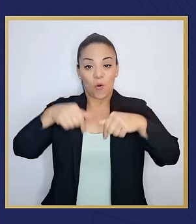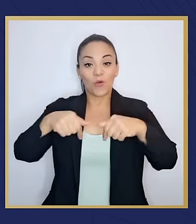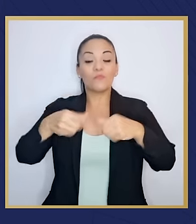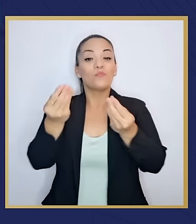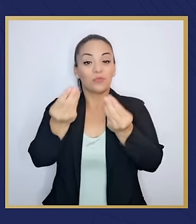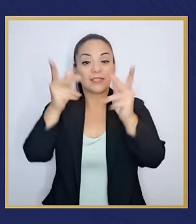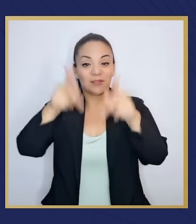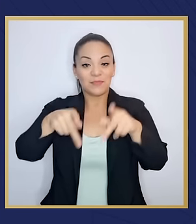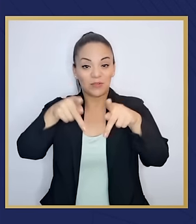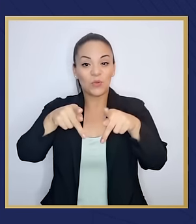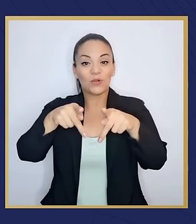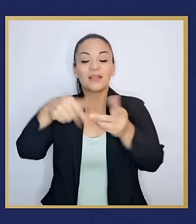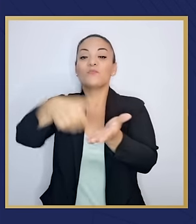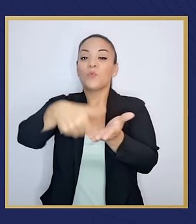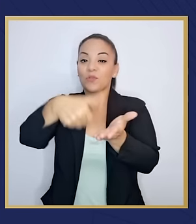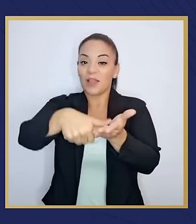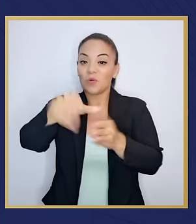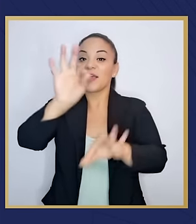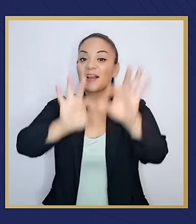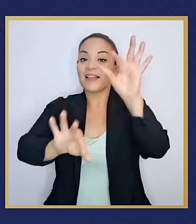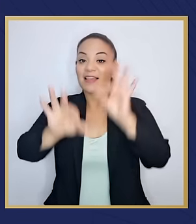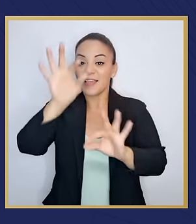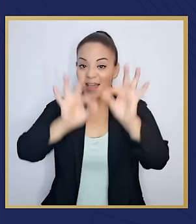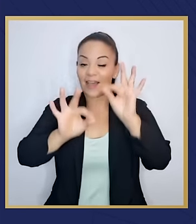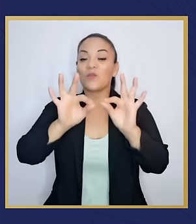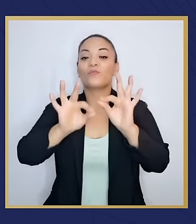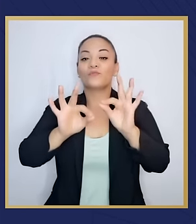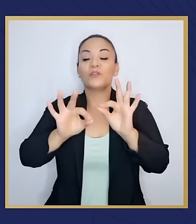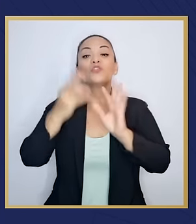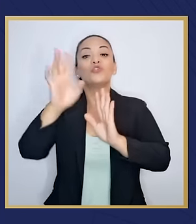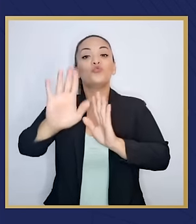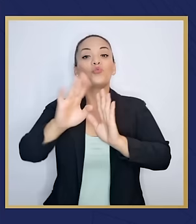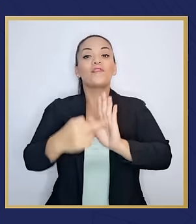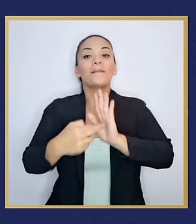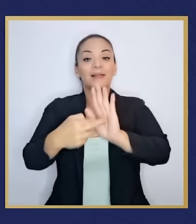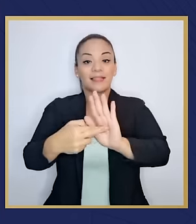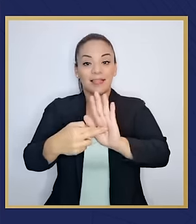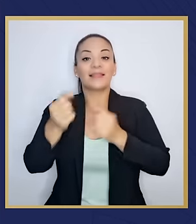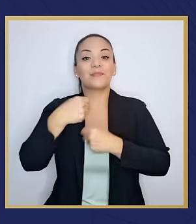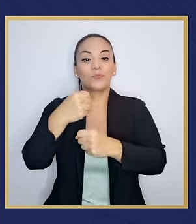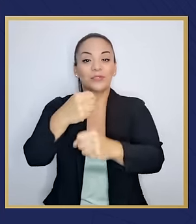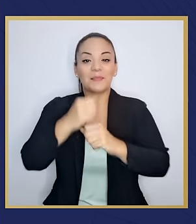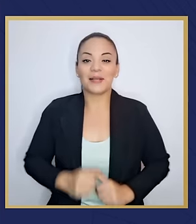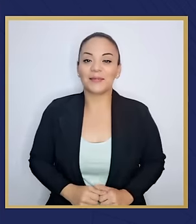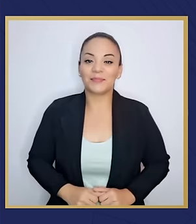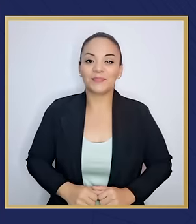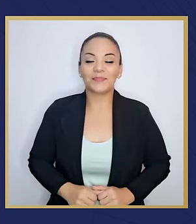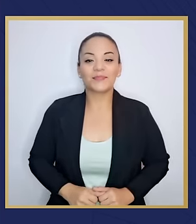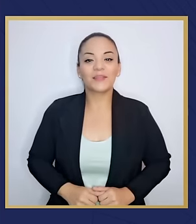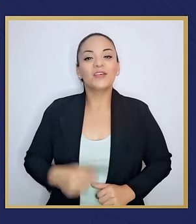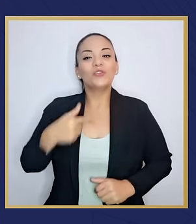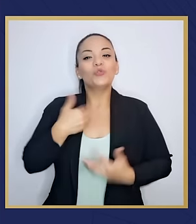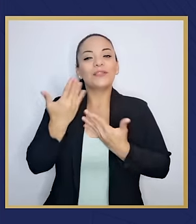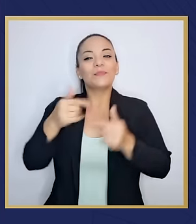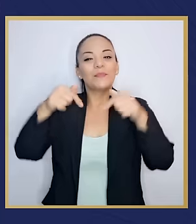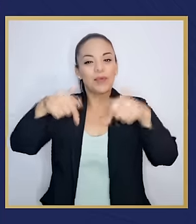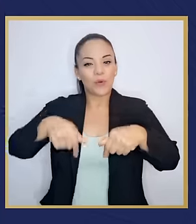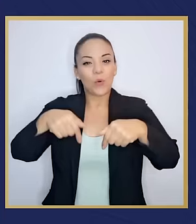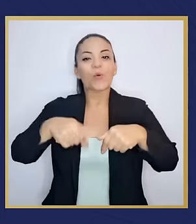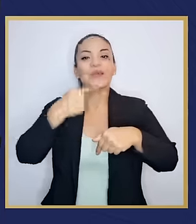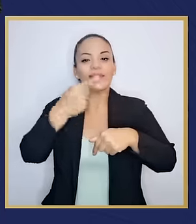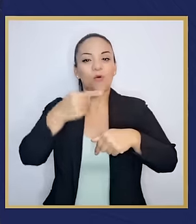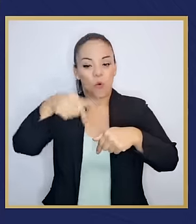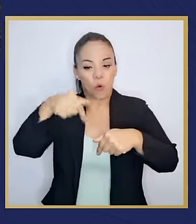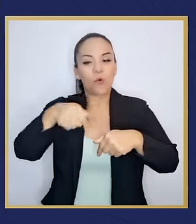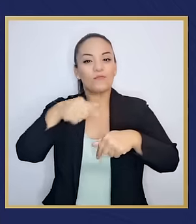costarricenses eligieron a sus gobiernos municipales, por tanto creo que hoy es un buen